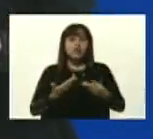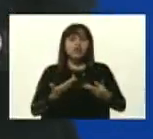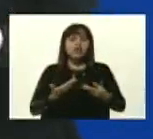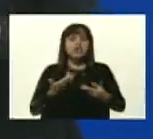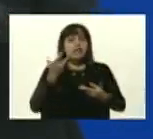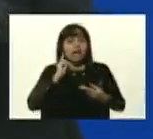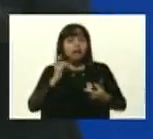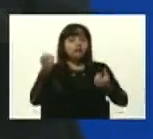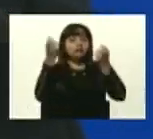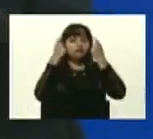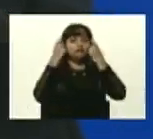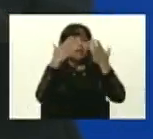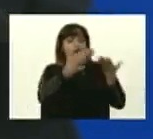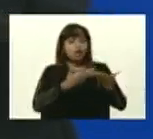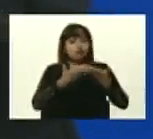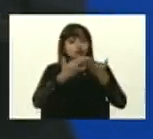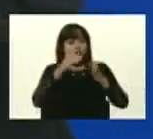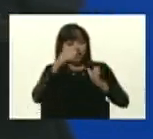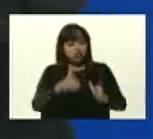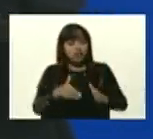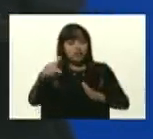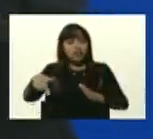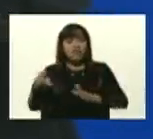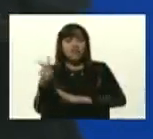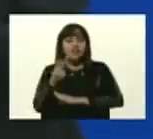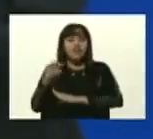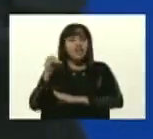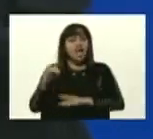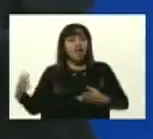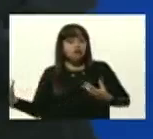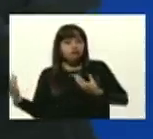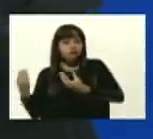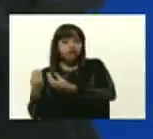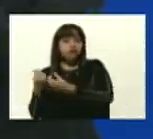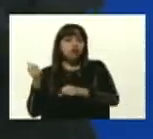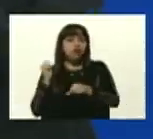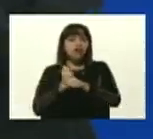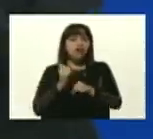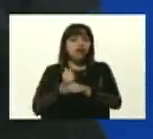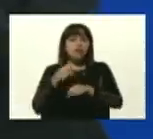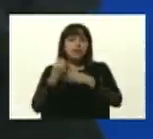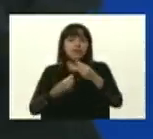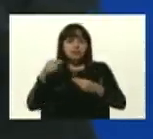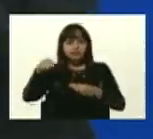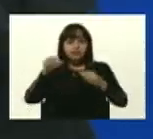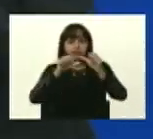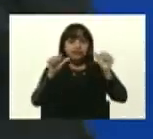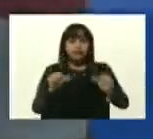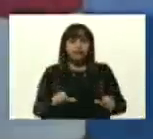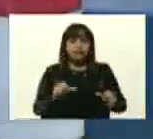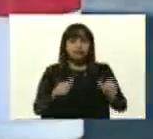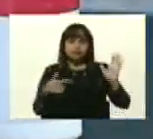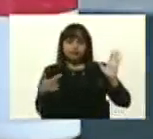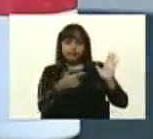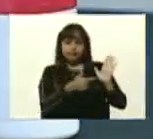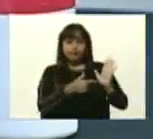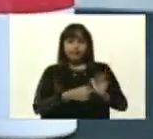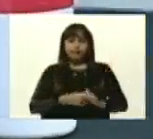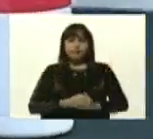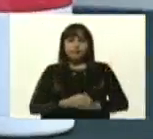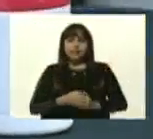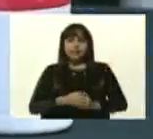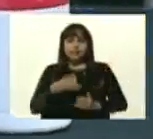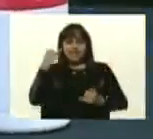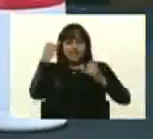formados aquí en Venezuela y que son nuestra mano derecha para producir este sistema. La idea